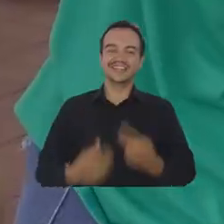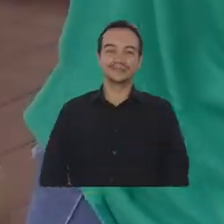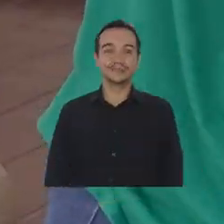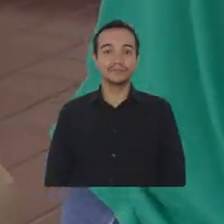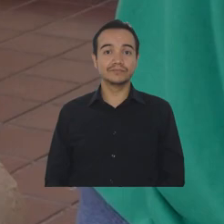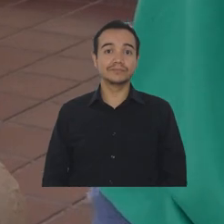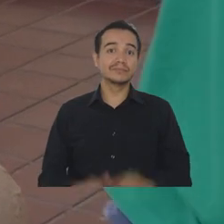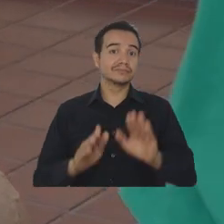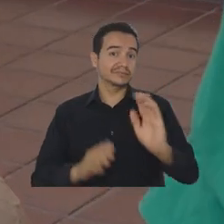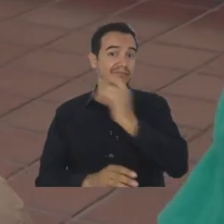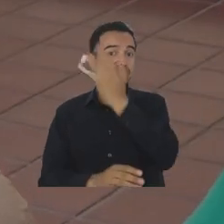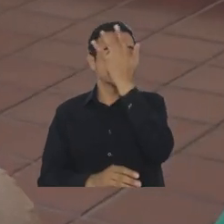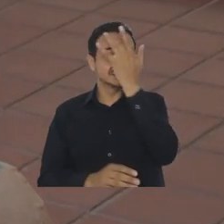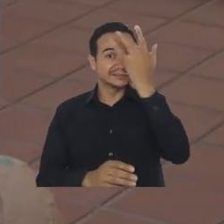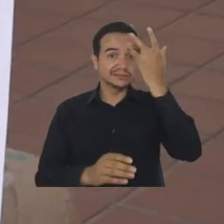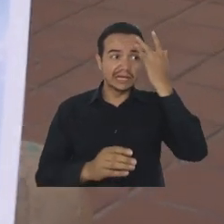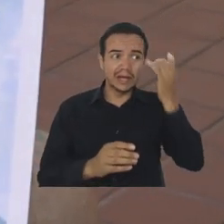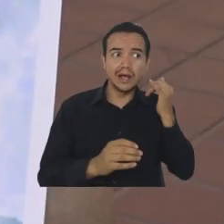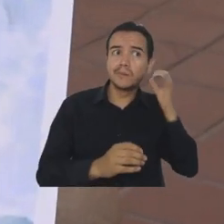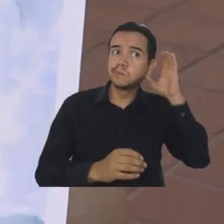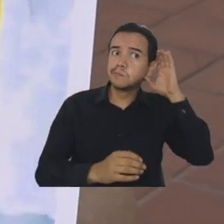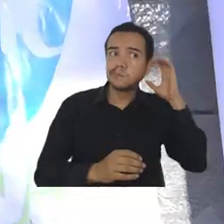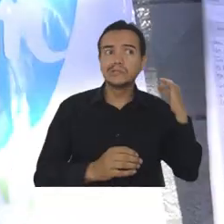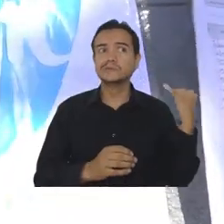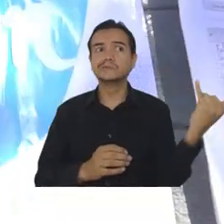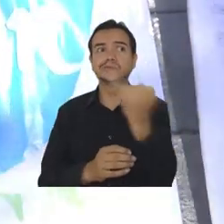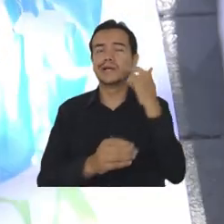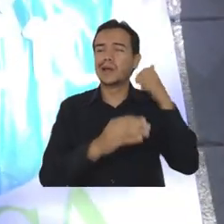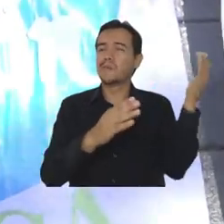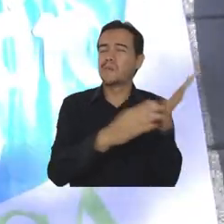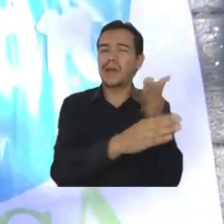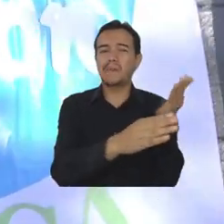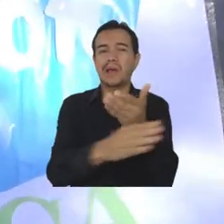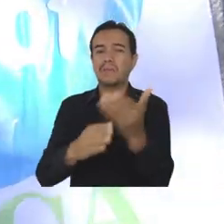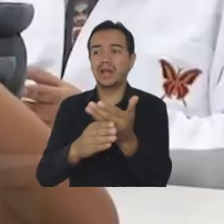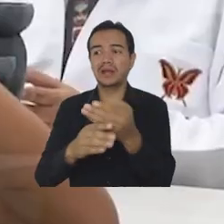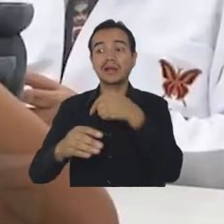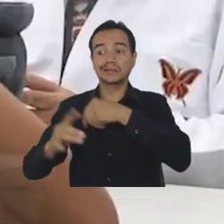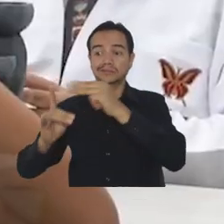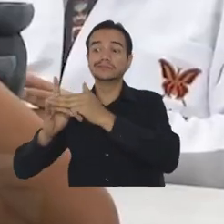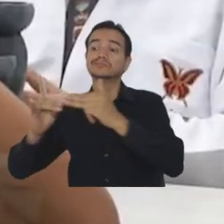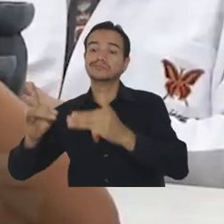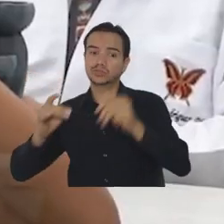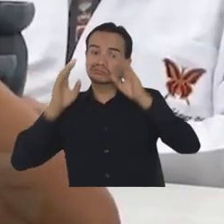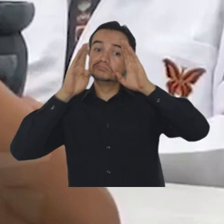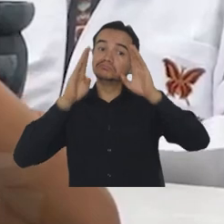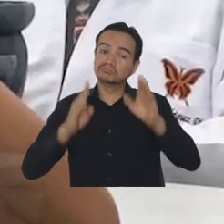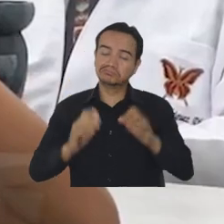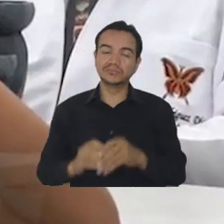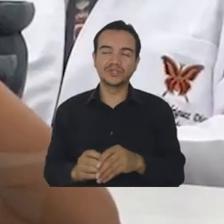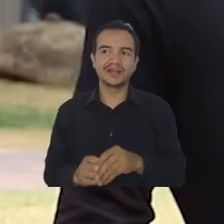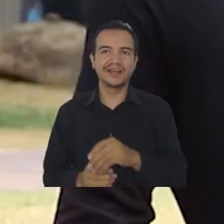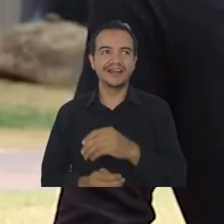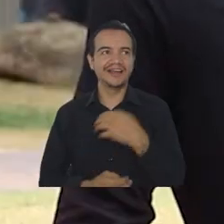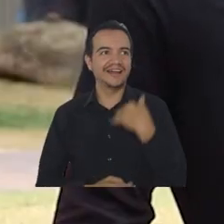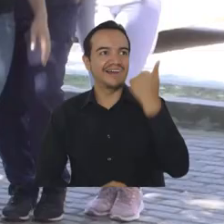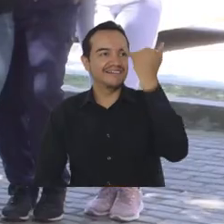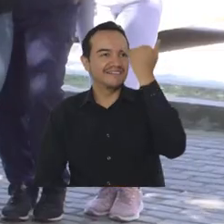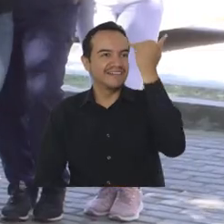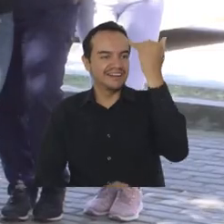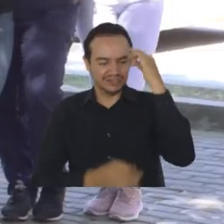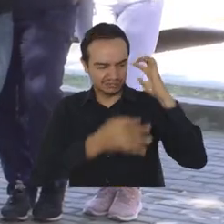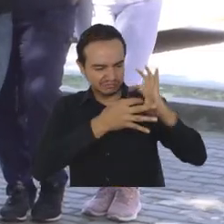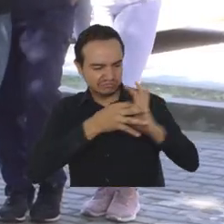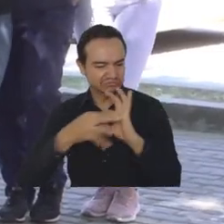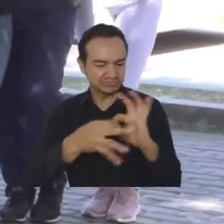La salud mental como una problemática actual de salud pública es una preocupación para la Universidad del Magdalena y por eso, a través de un